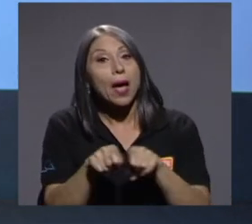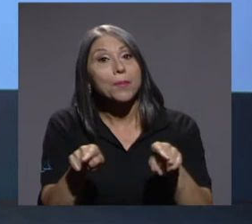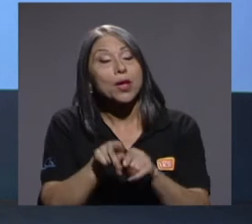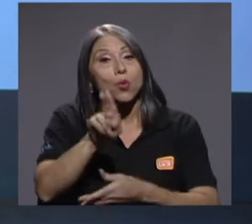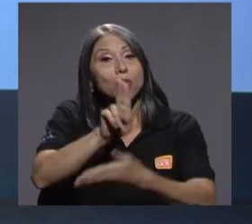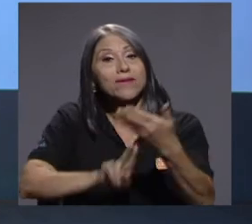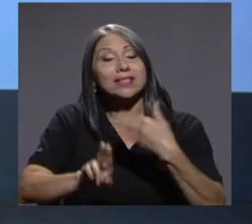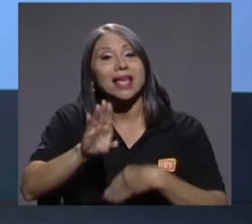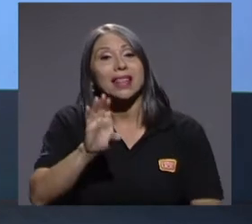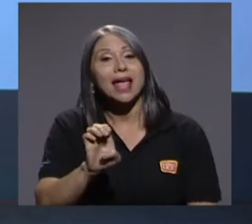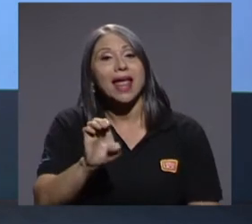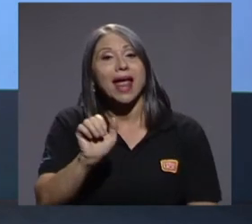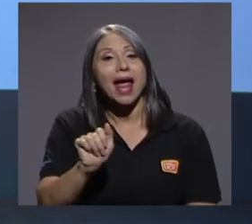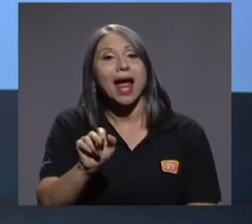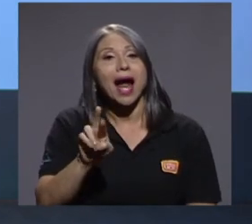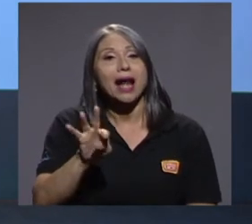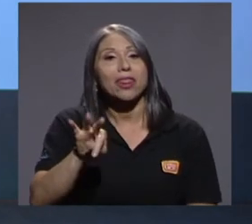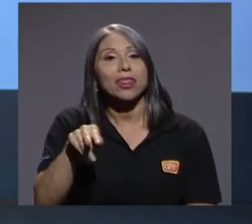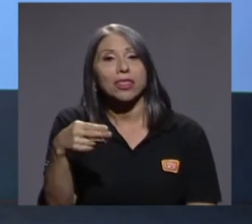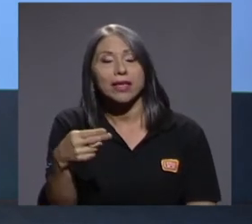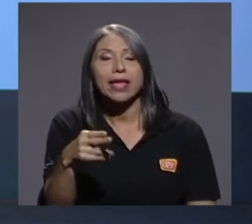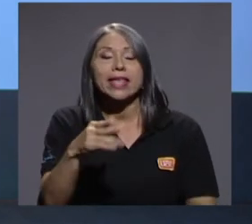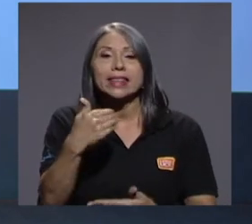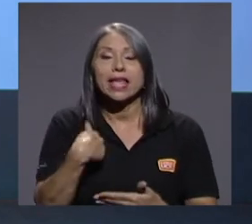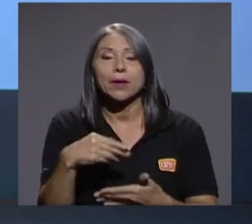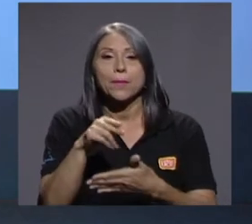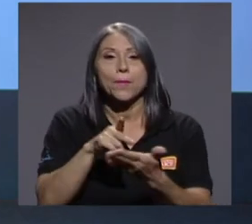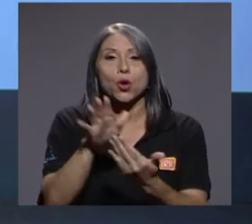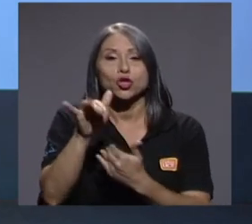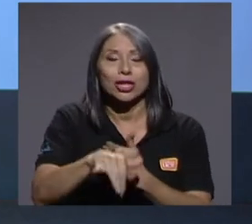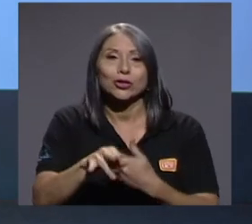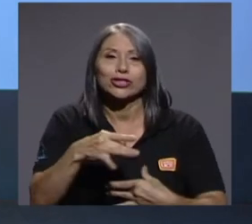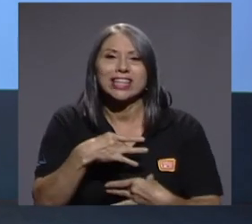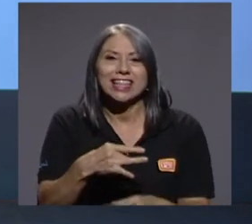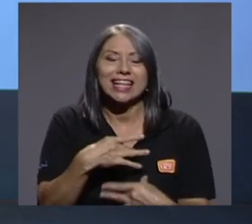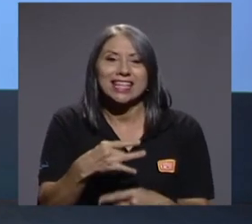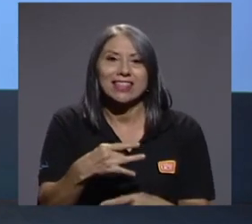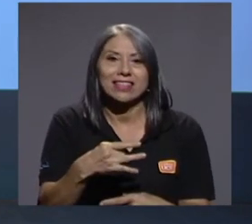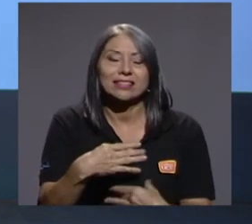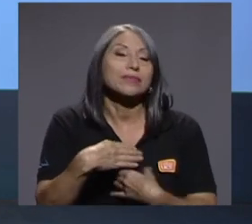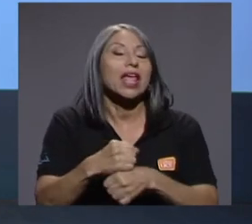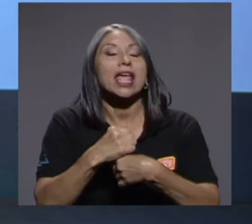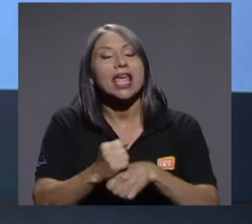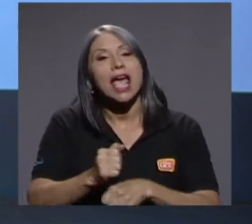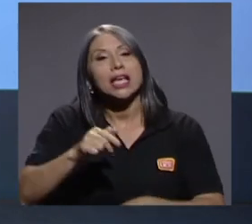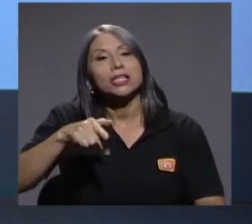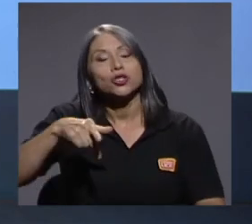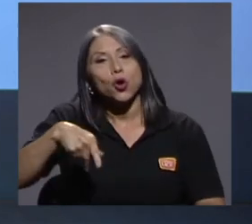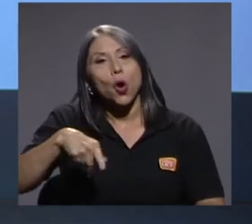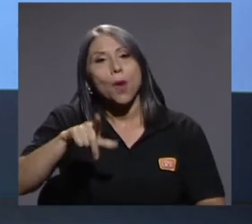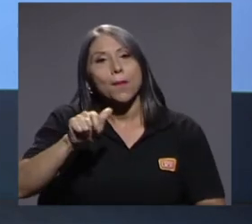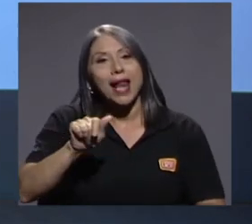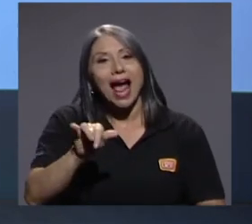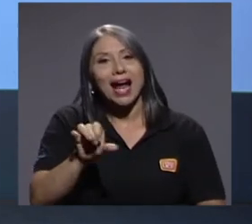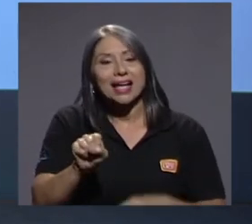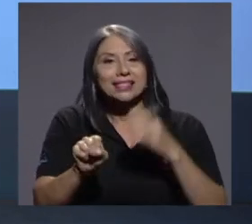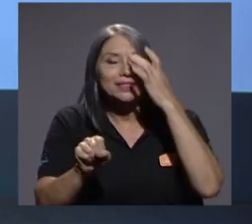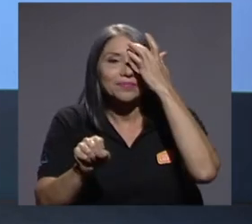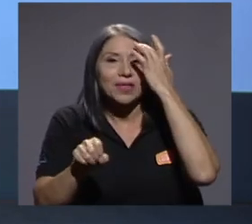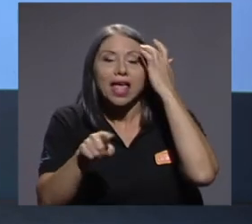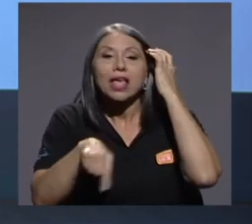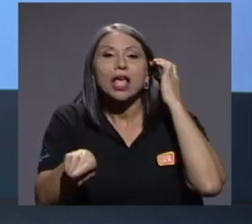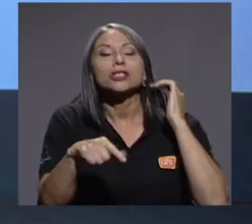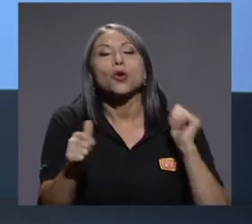ERF tiene proyectos interesantes, de los cuales ha creado placas de plástico reciclado y